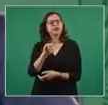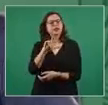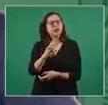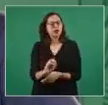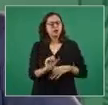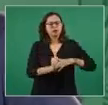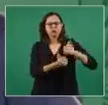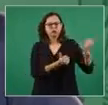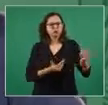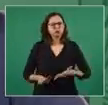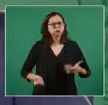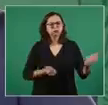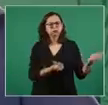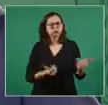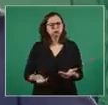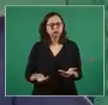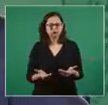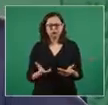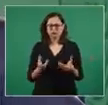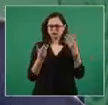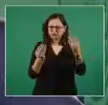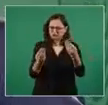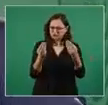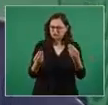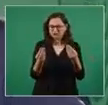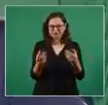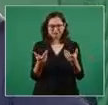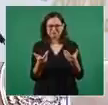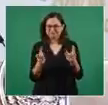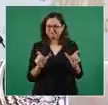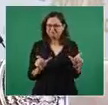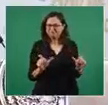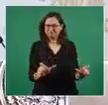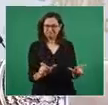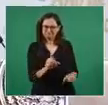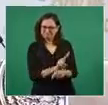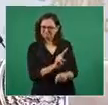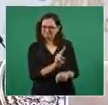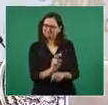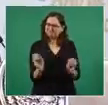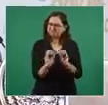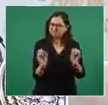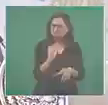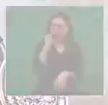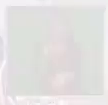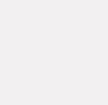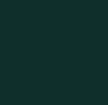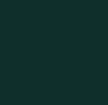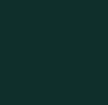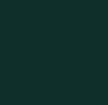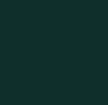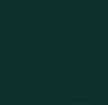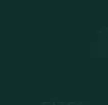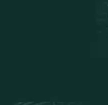necesitamos poner orden en todo lo relacionado con las aduanas.